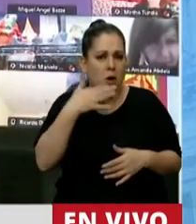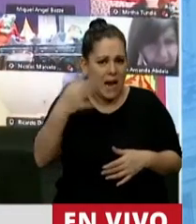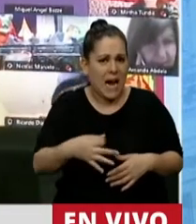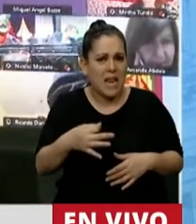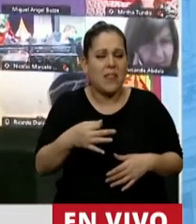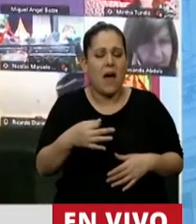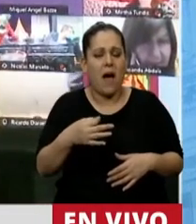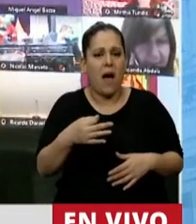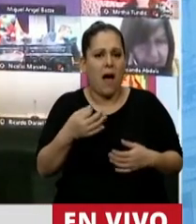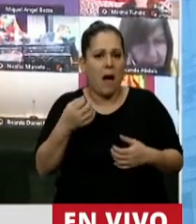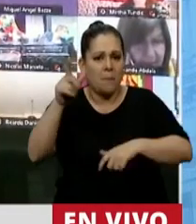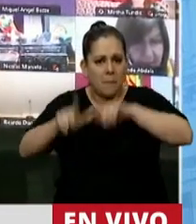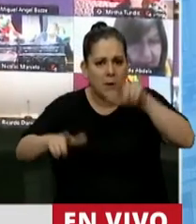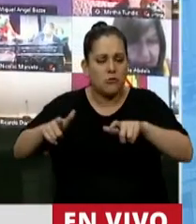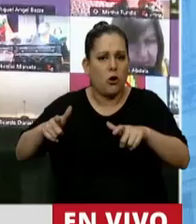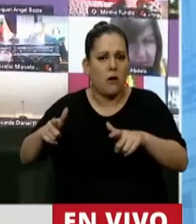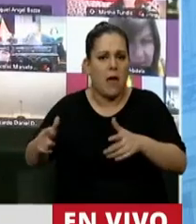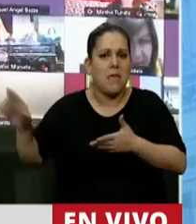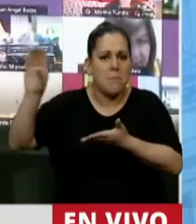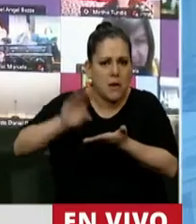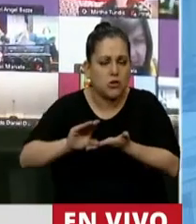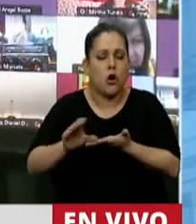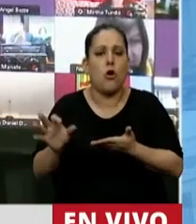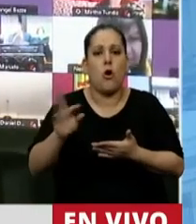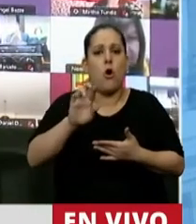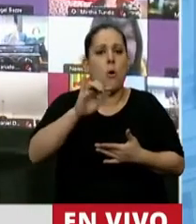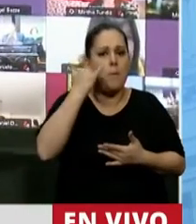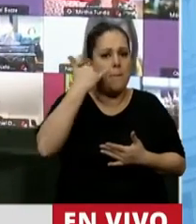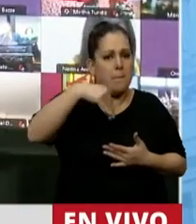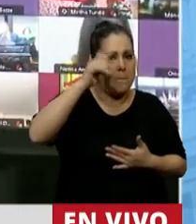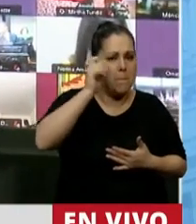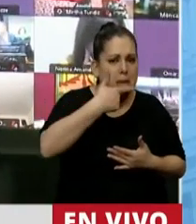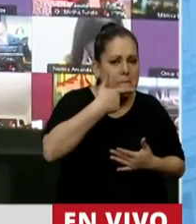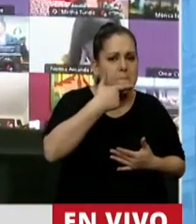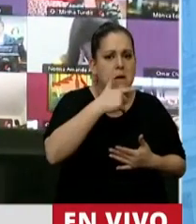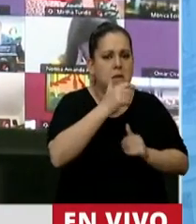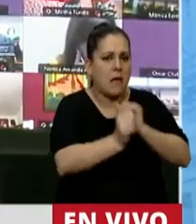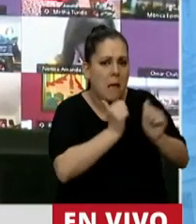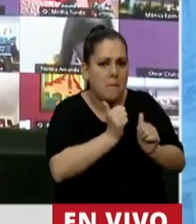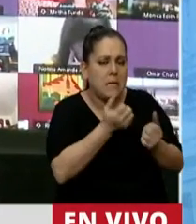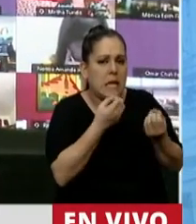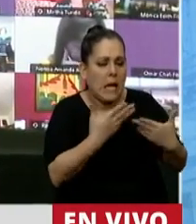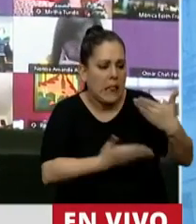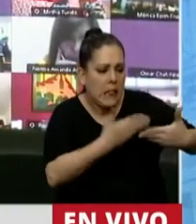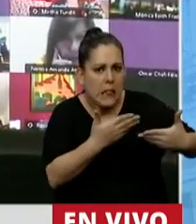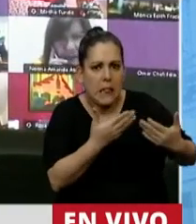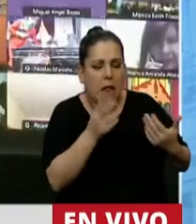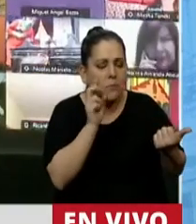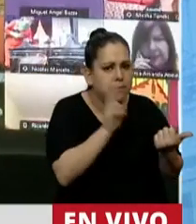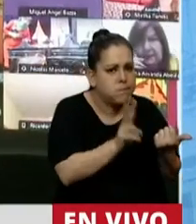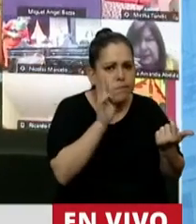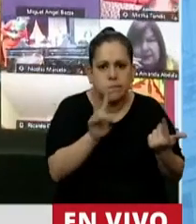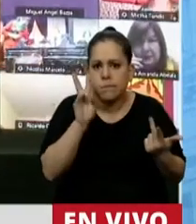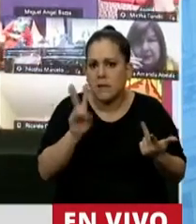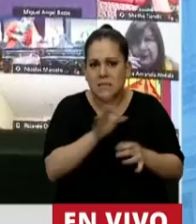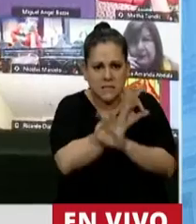de cada inversor, de cada pyme, de cada pequeño y mediano empresario, que como dijo hoy un colega,